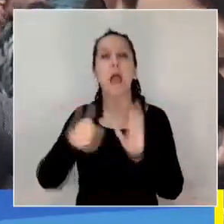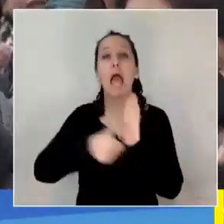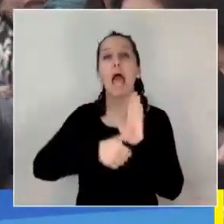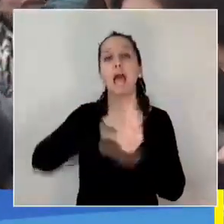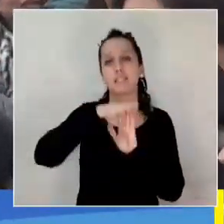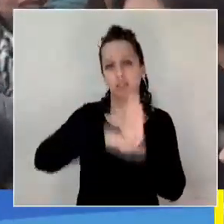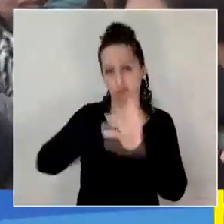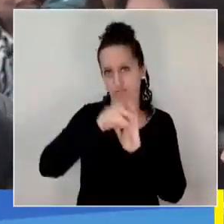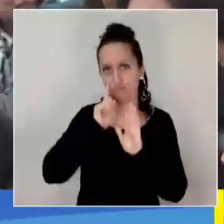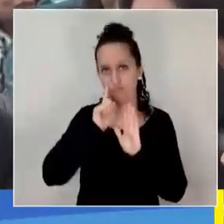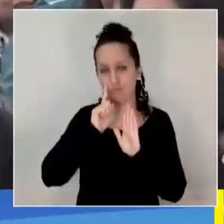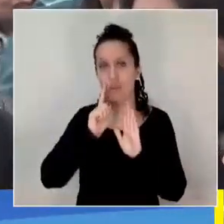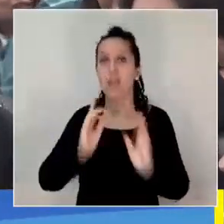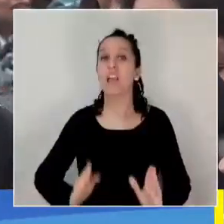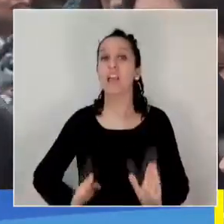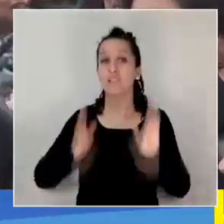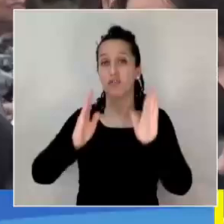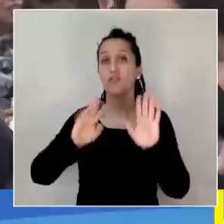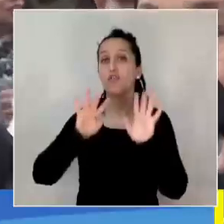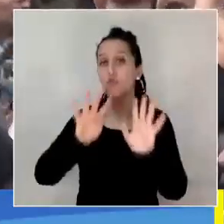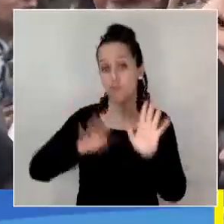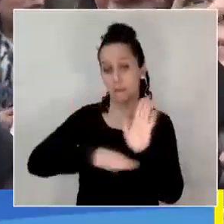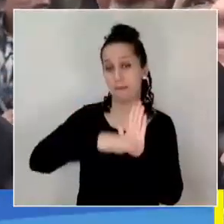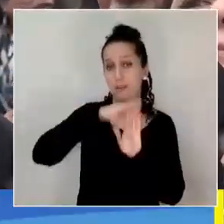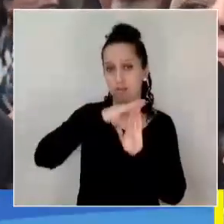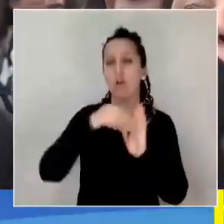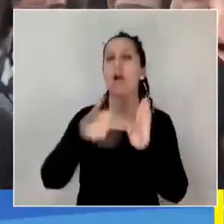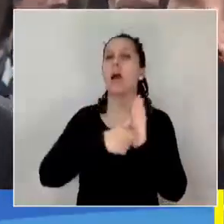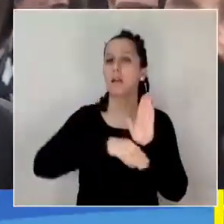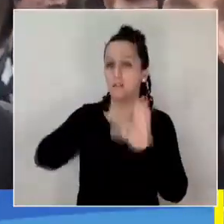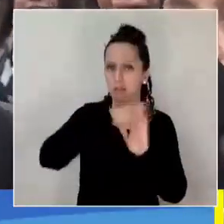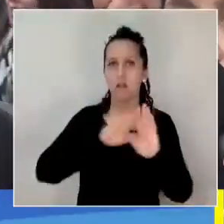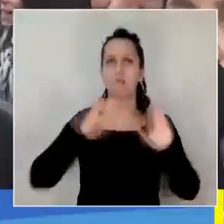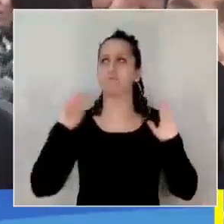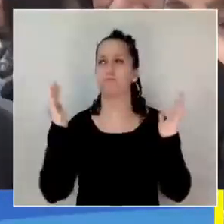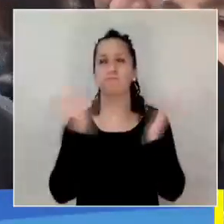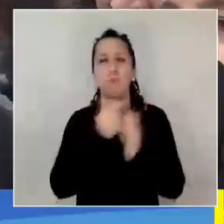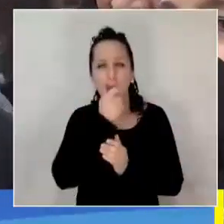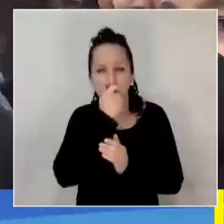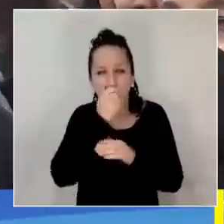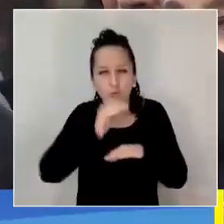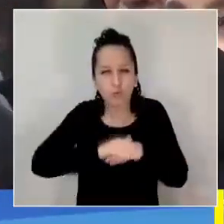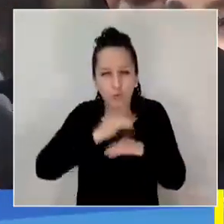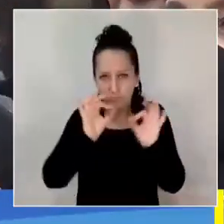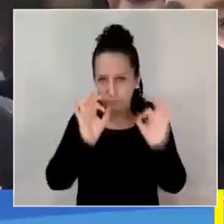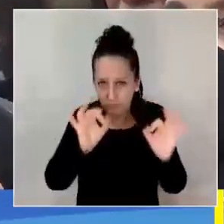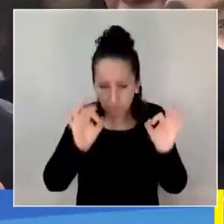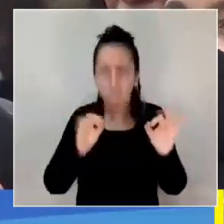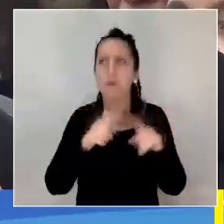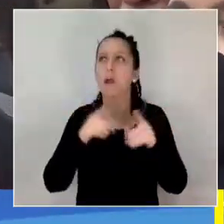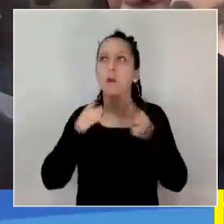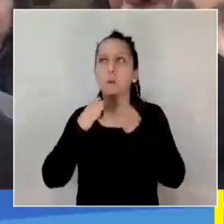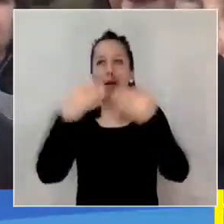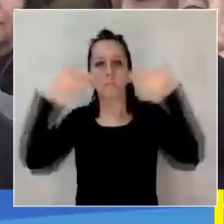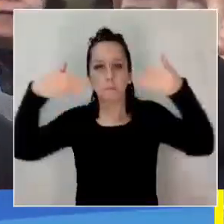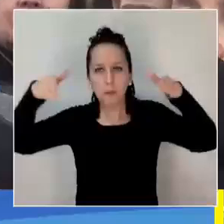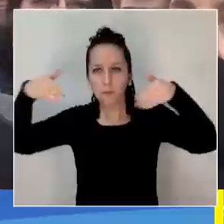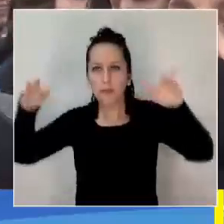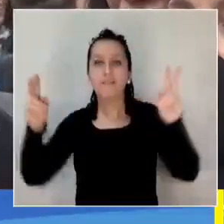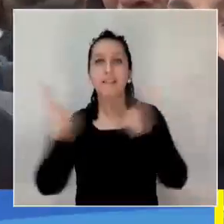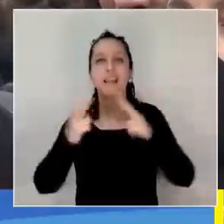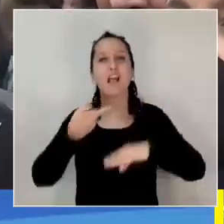también en edificios de nueve pisos, con envolvente térmica, también con un sistema de circulación de aire, ventanas